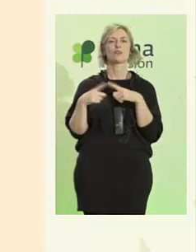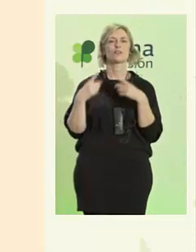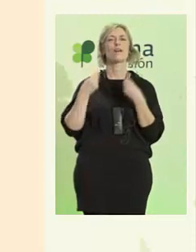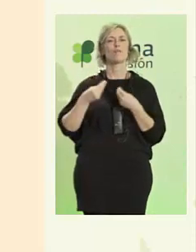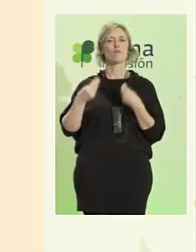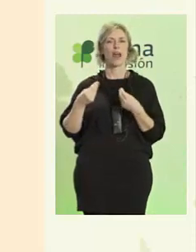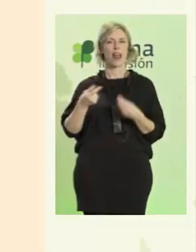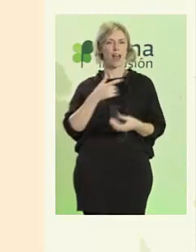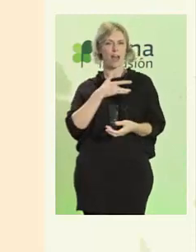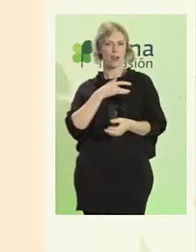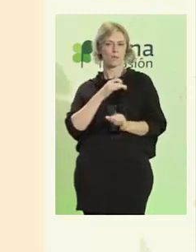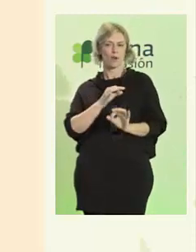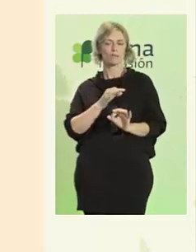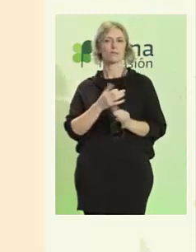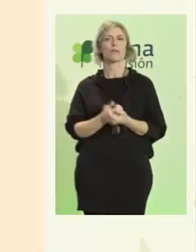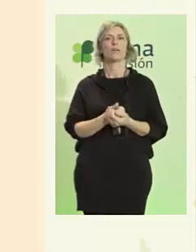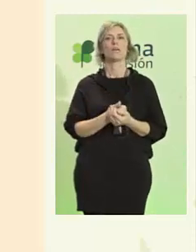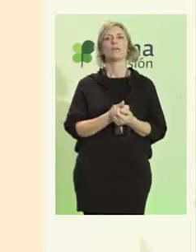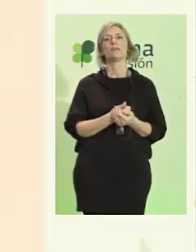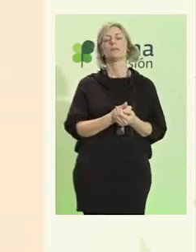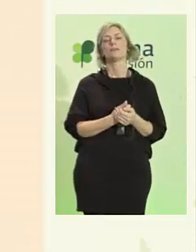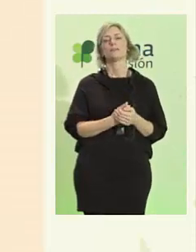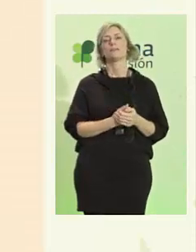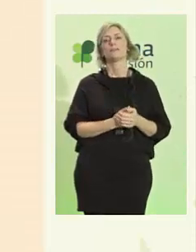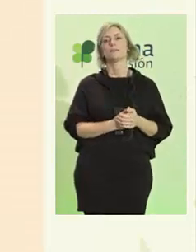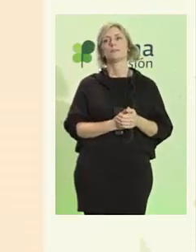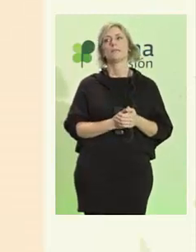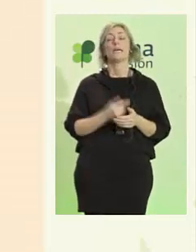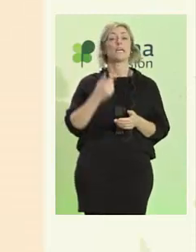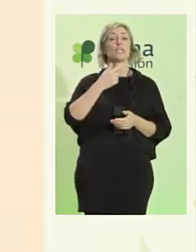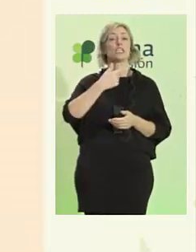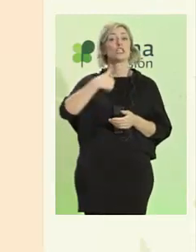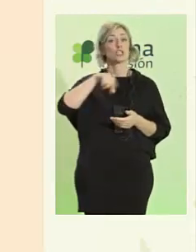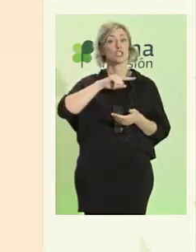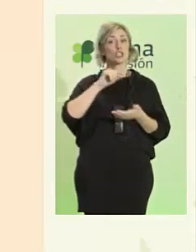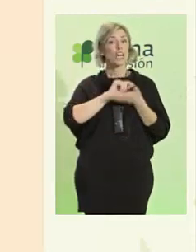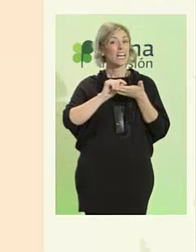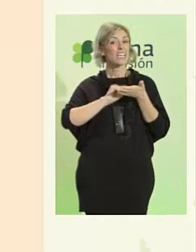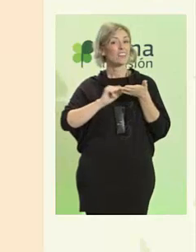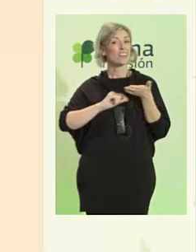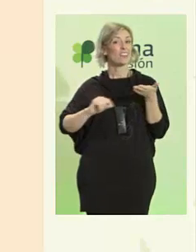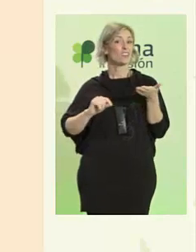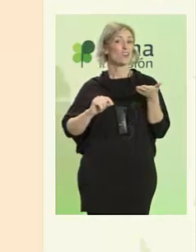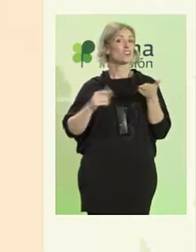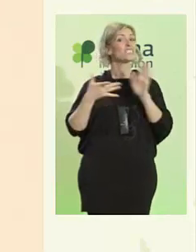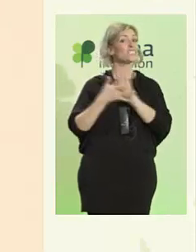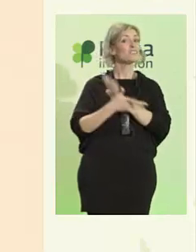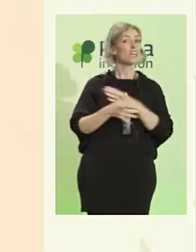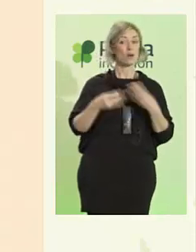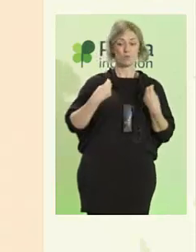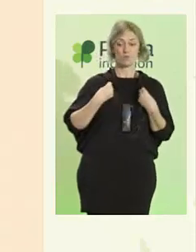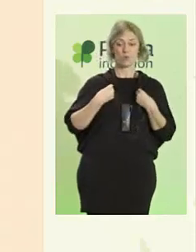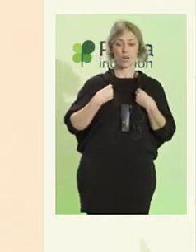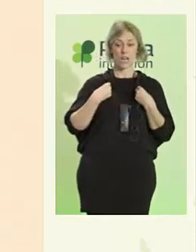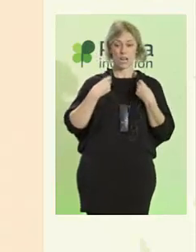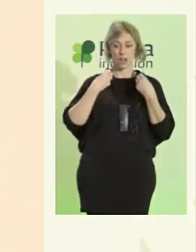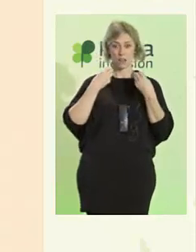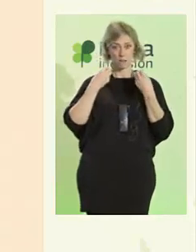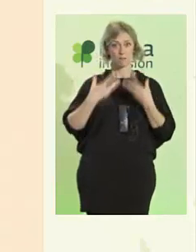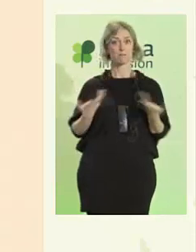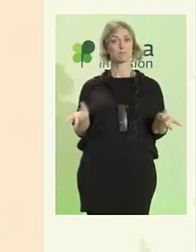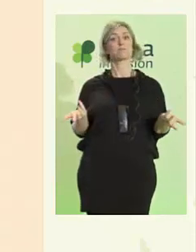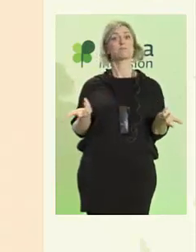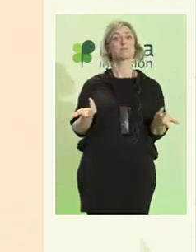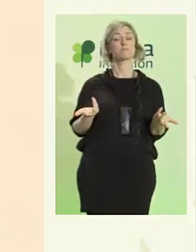ciudadanía. Y bueno, lo que estamos describiendo no es tener una buena vida. No es una vida